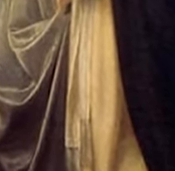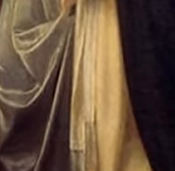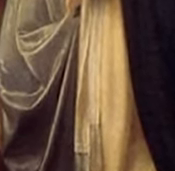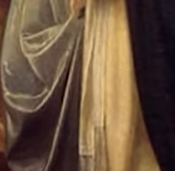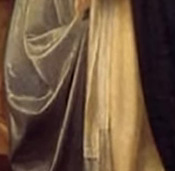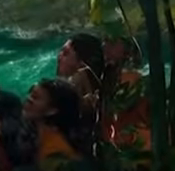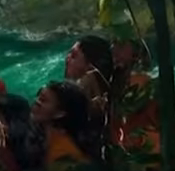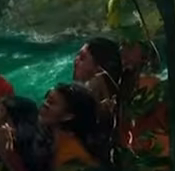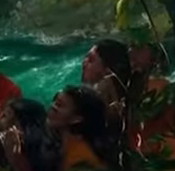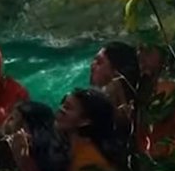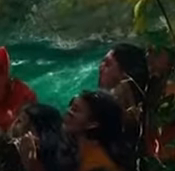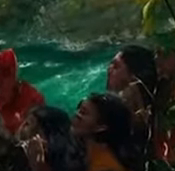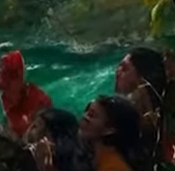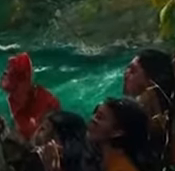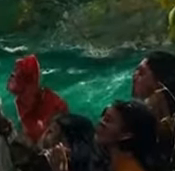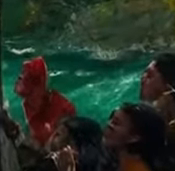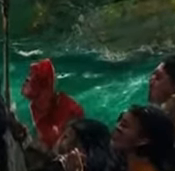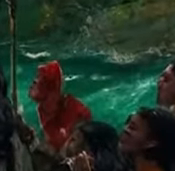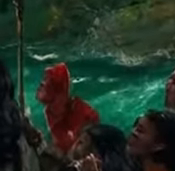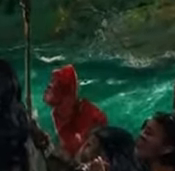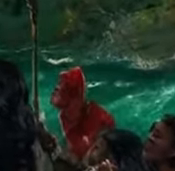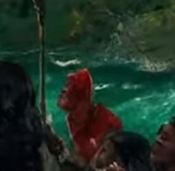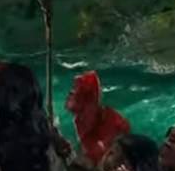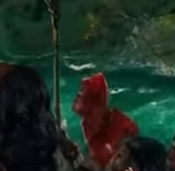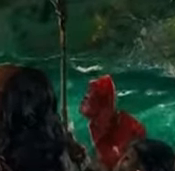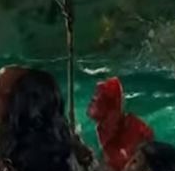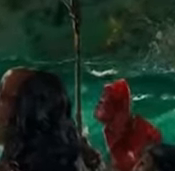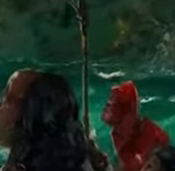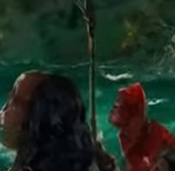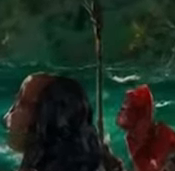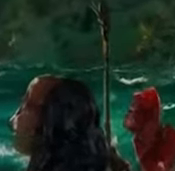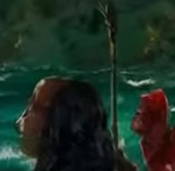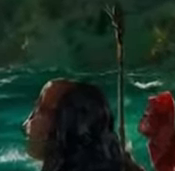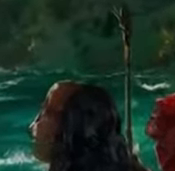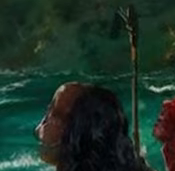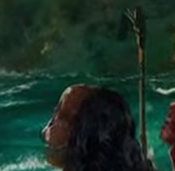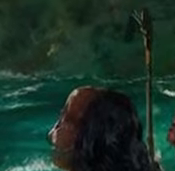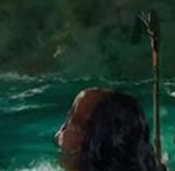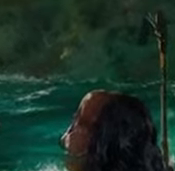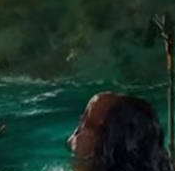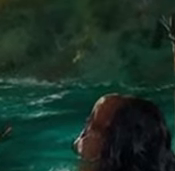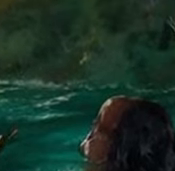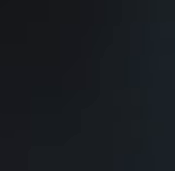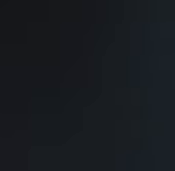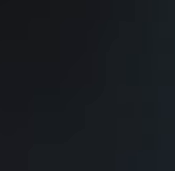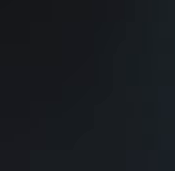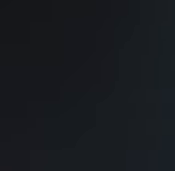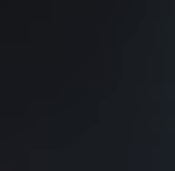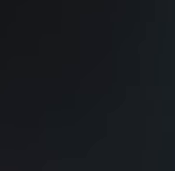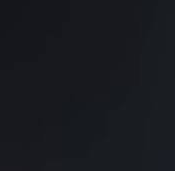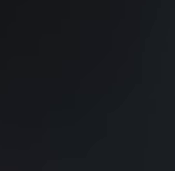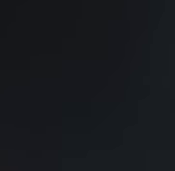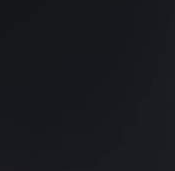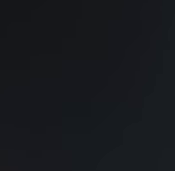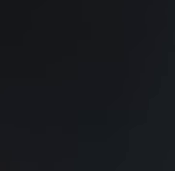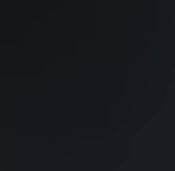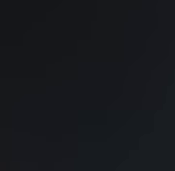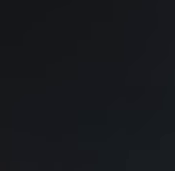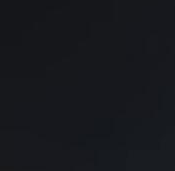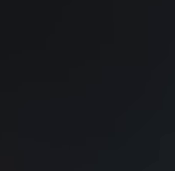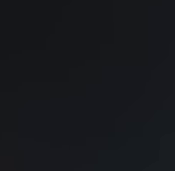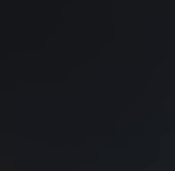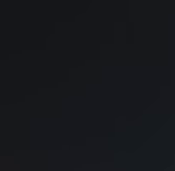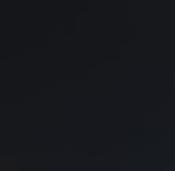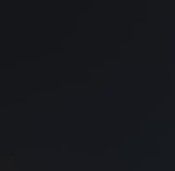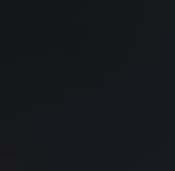Castilla. El origen de este capitán, probablemente italiano, está envuelto en el misterio, Aunque todavía hay discusión